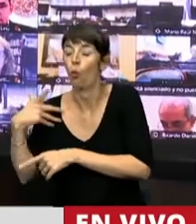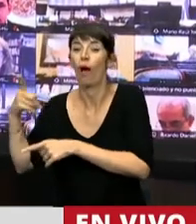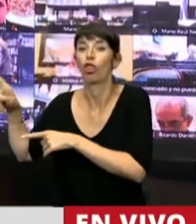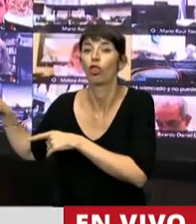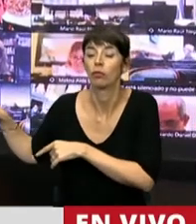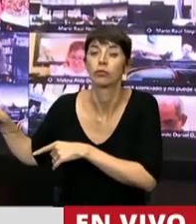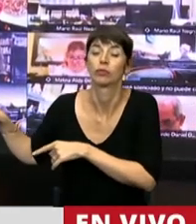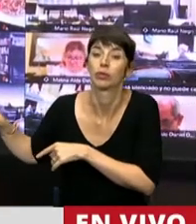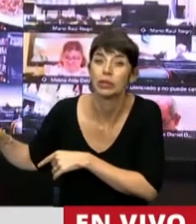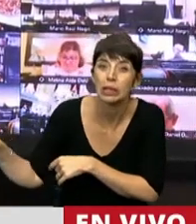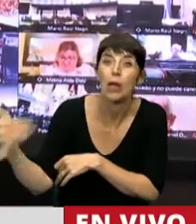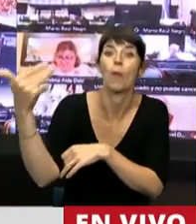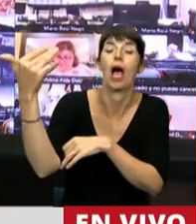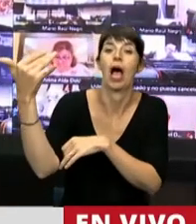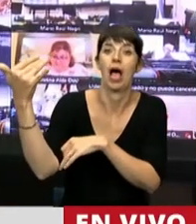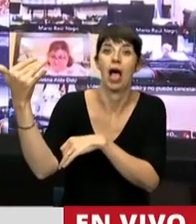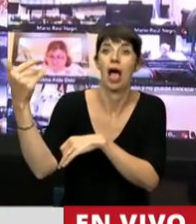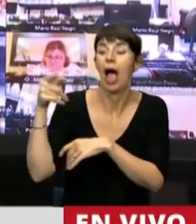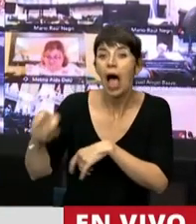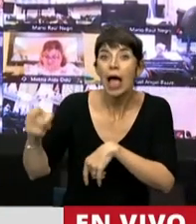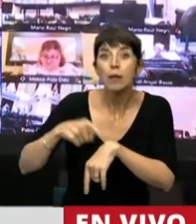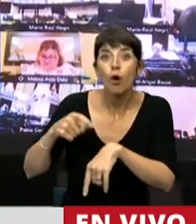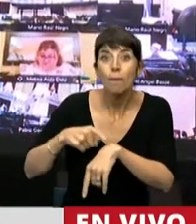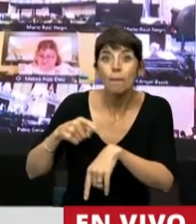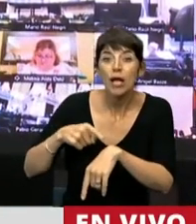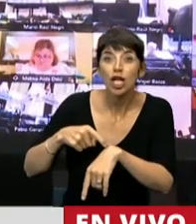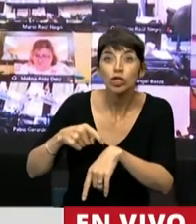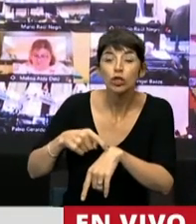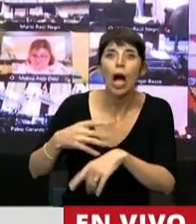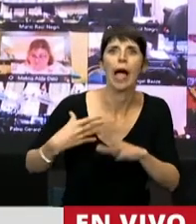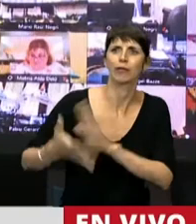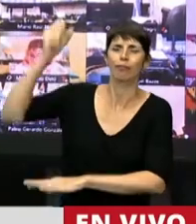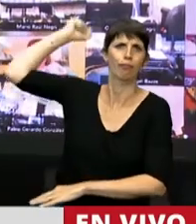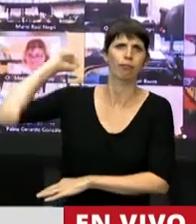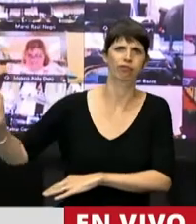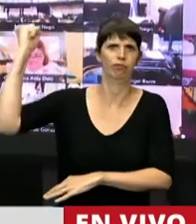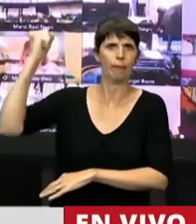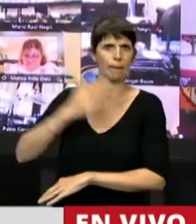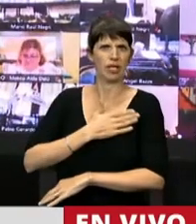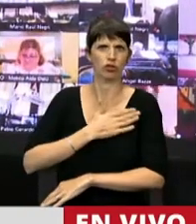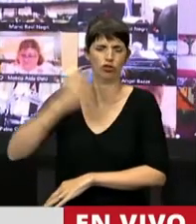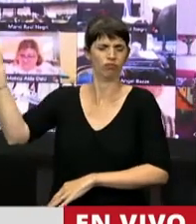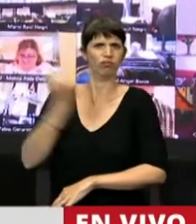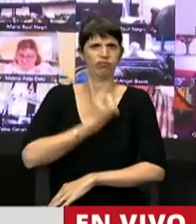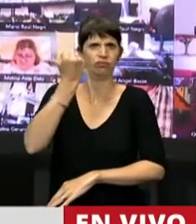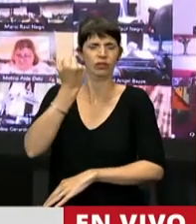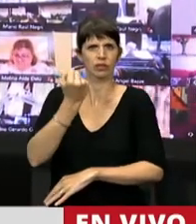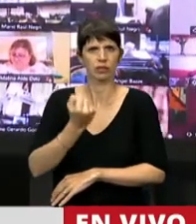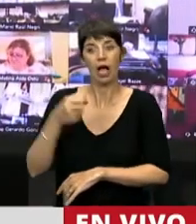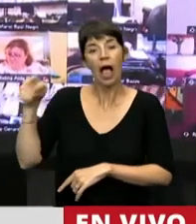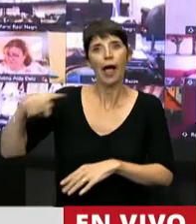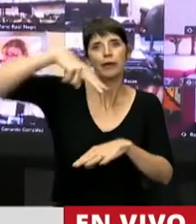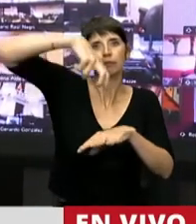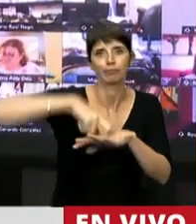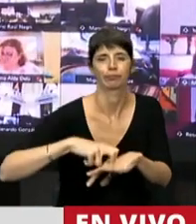ahí para descansar, le clavaron un lanzazo en el pecho, arrodillado el